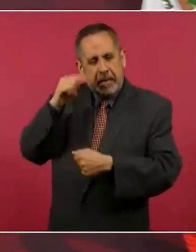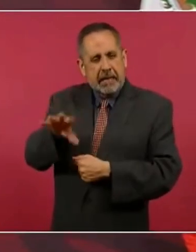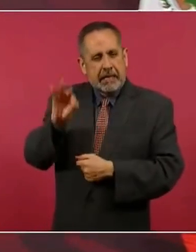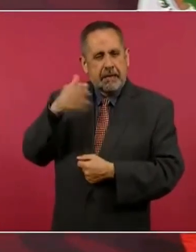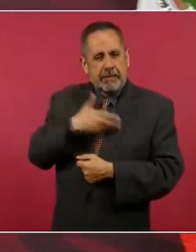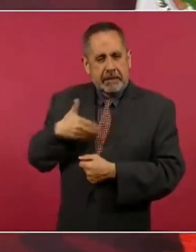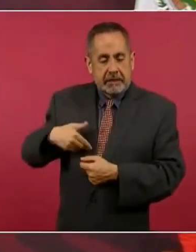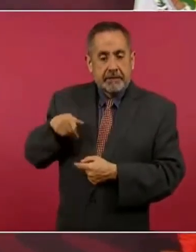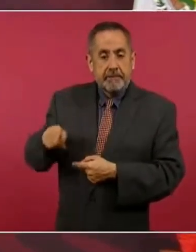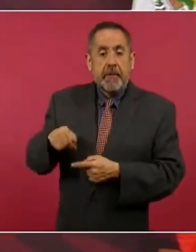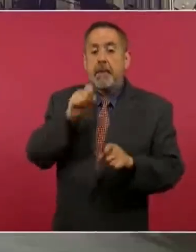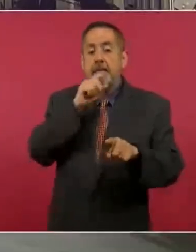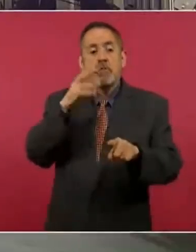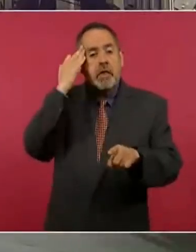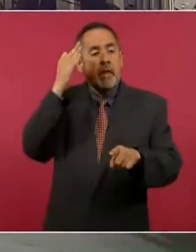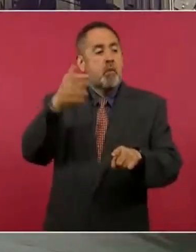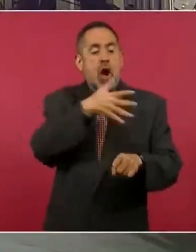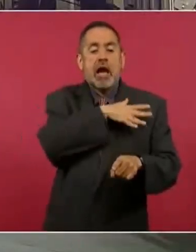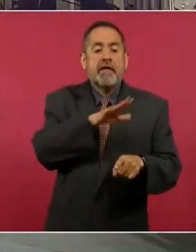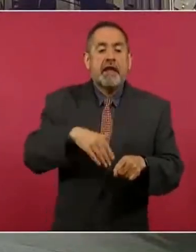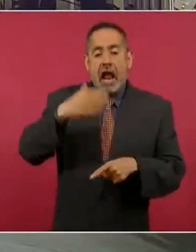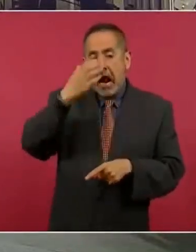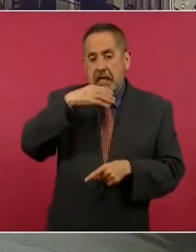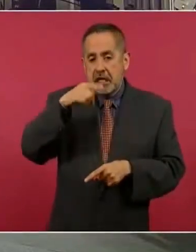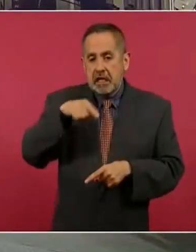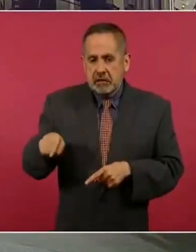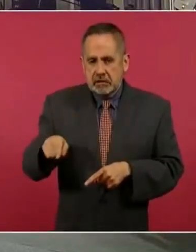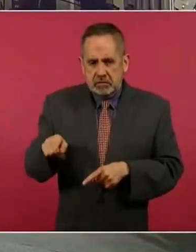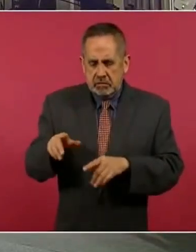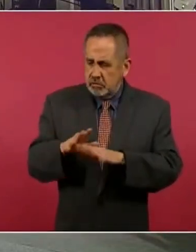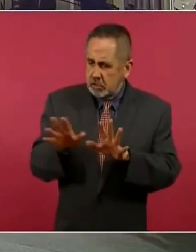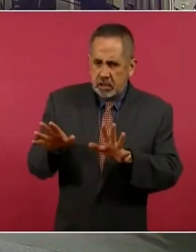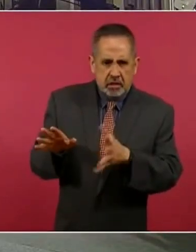cuando el general Cárdenas lo invita a salir del país